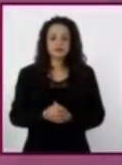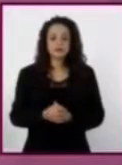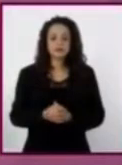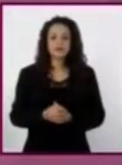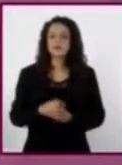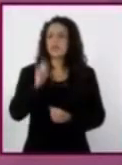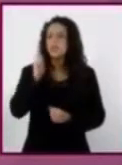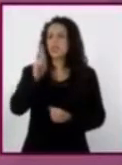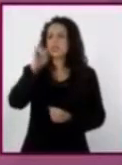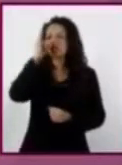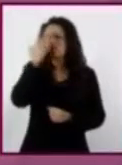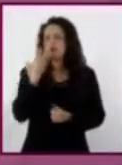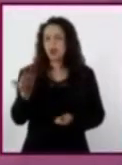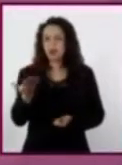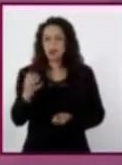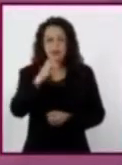es?